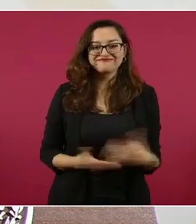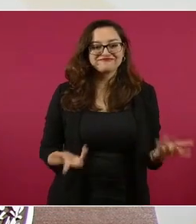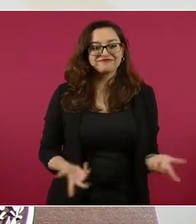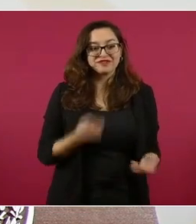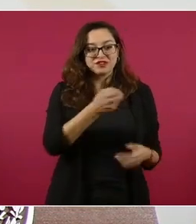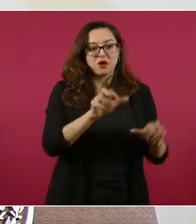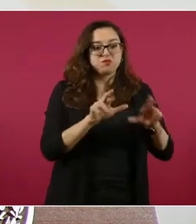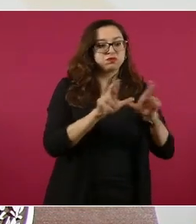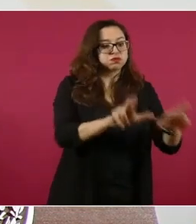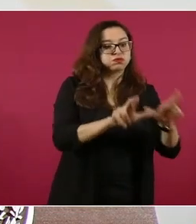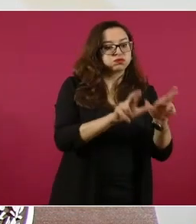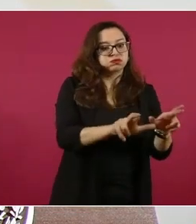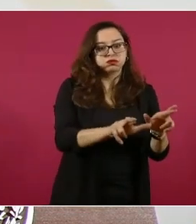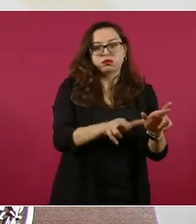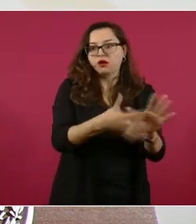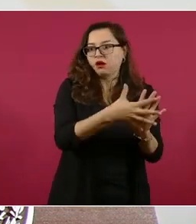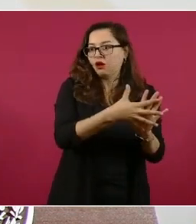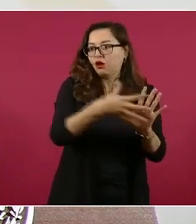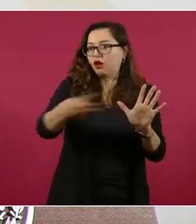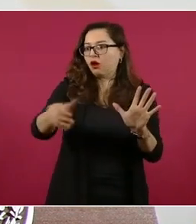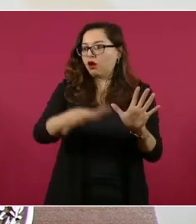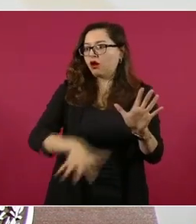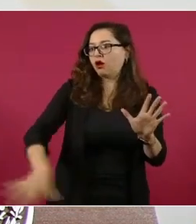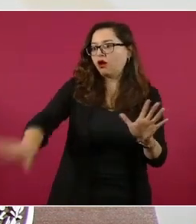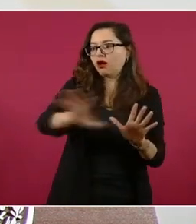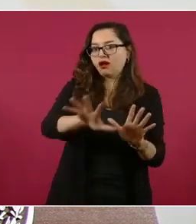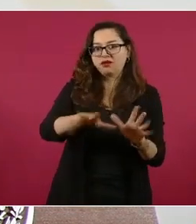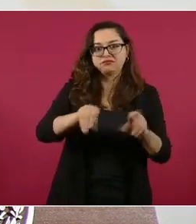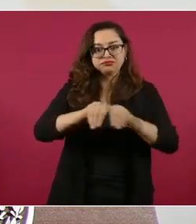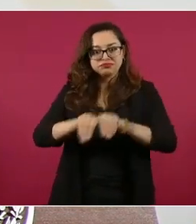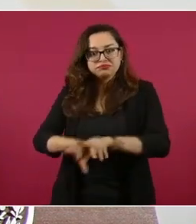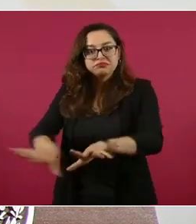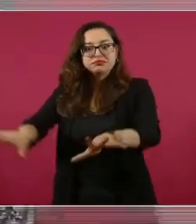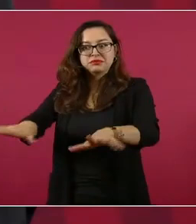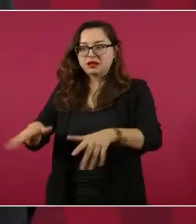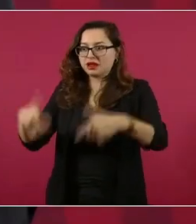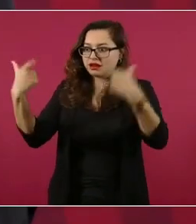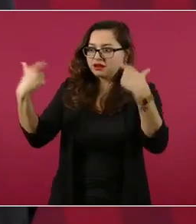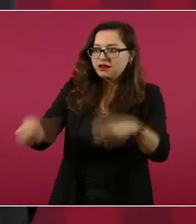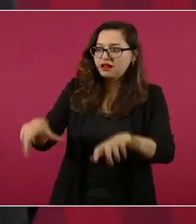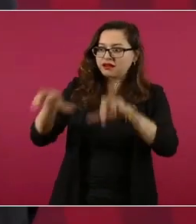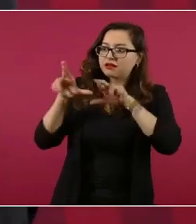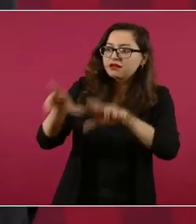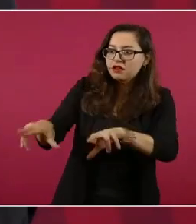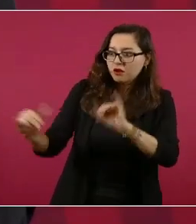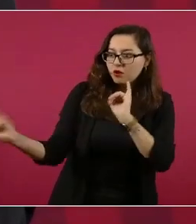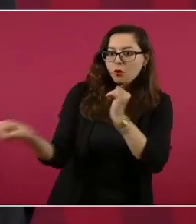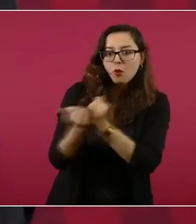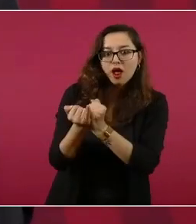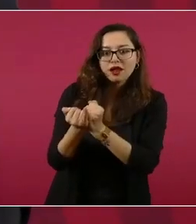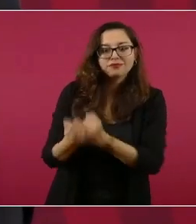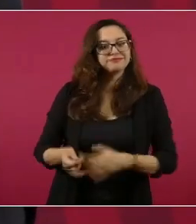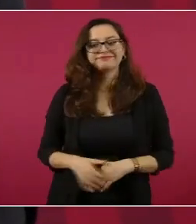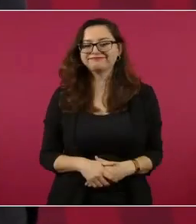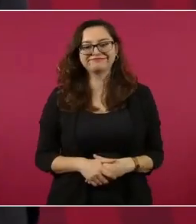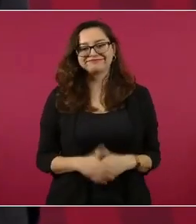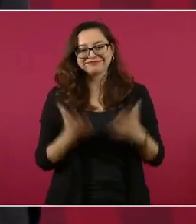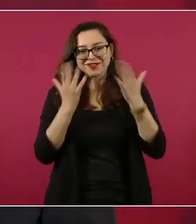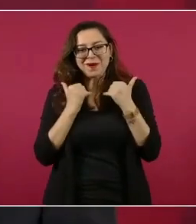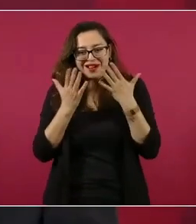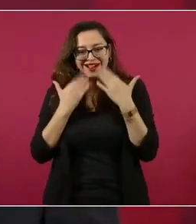Y estos no tienen llenadera,